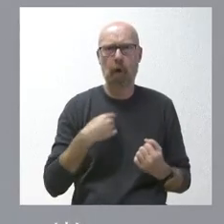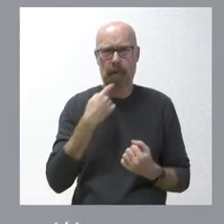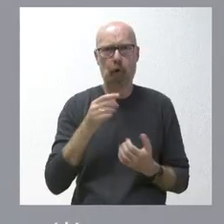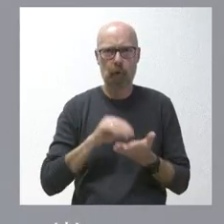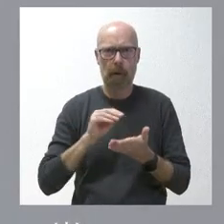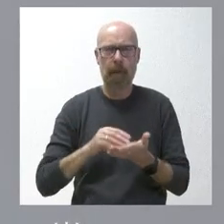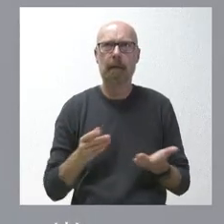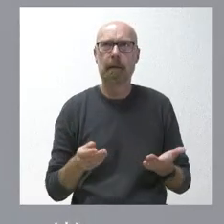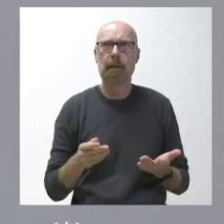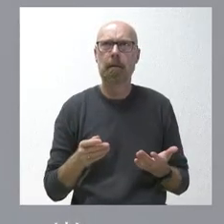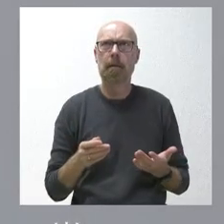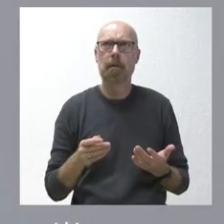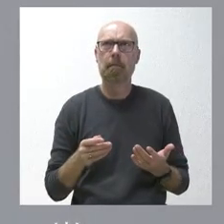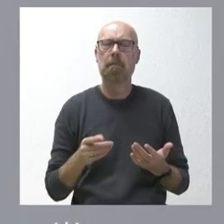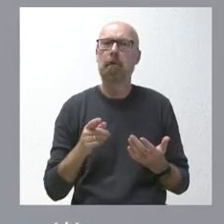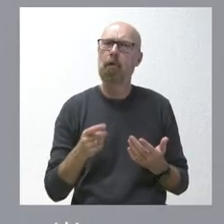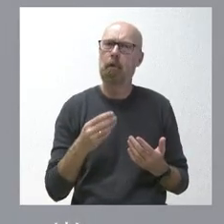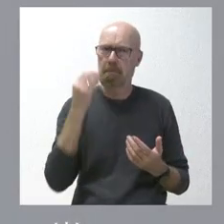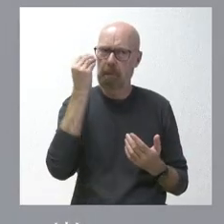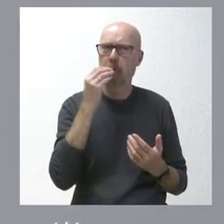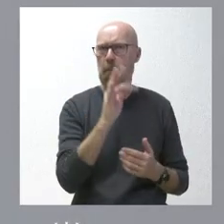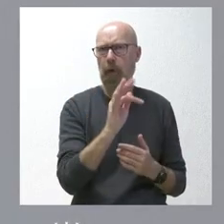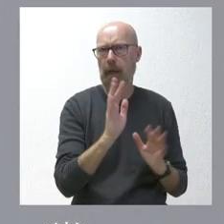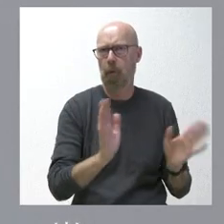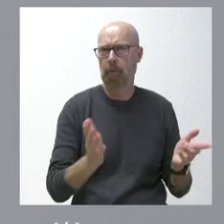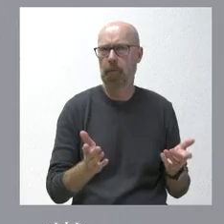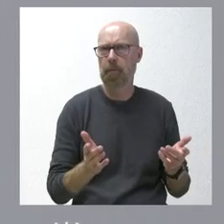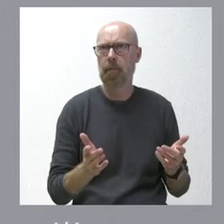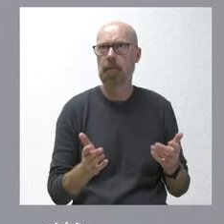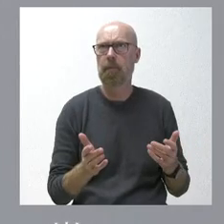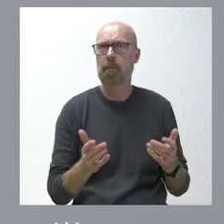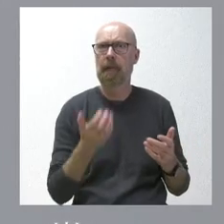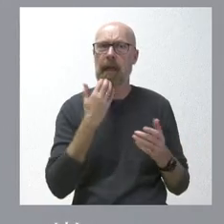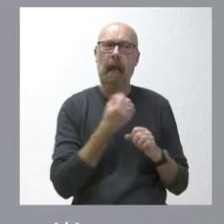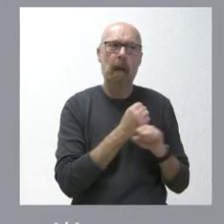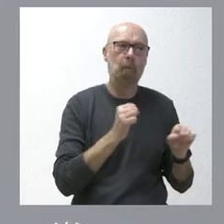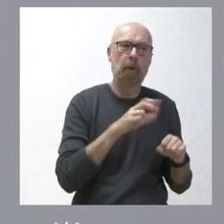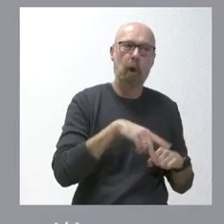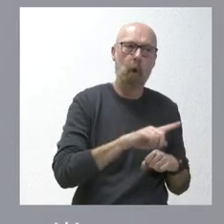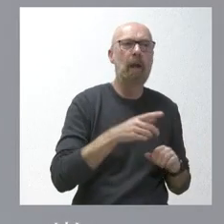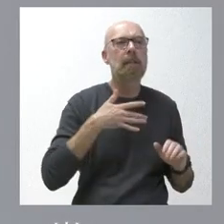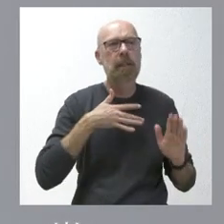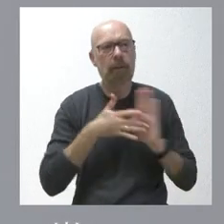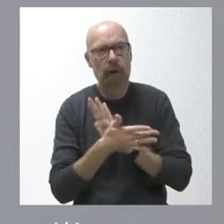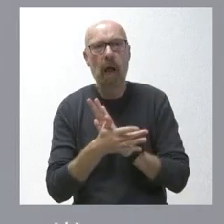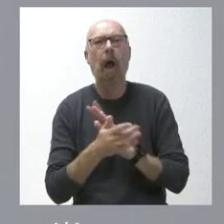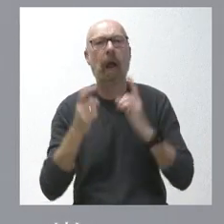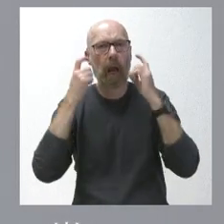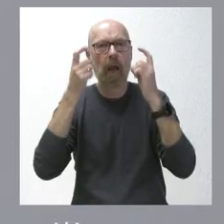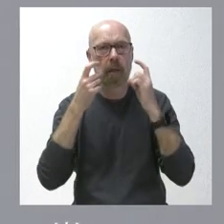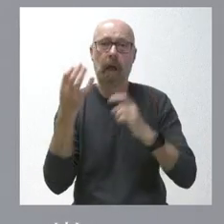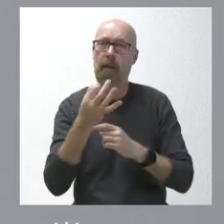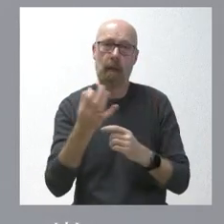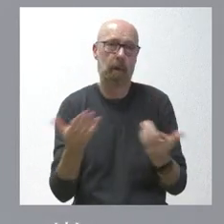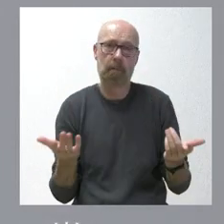por tanto nos vamos a quedar con esta segunda parte. Y el que no sea imposible nos hace ver que merece la pena intentarlo, y esto es lo que